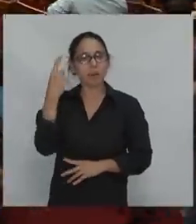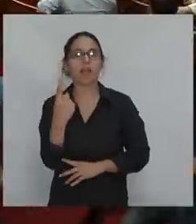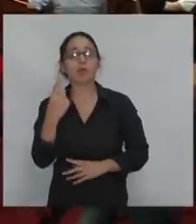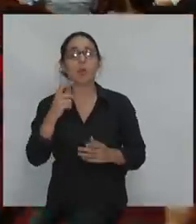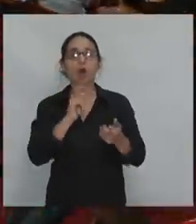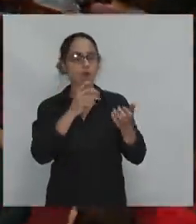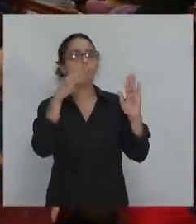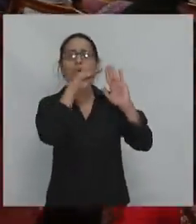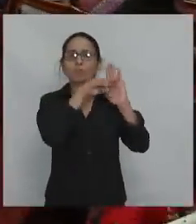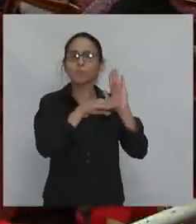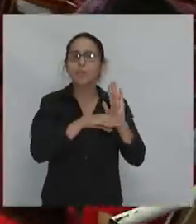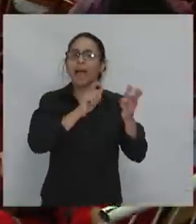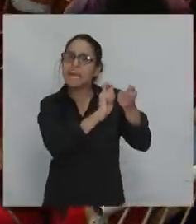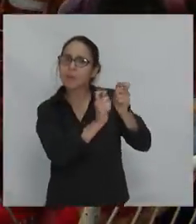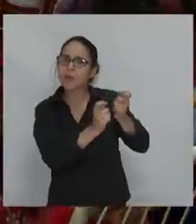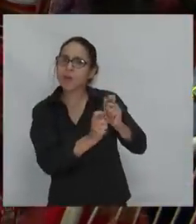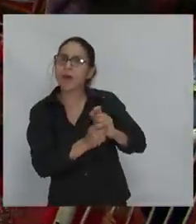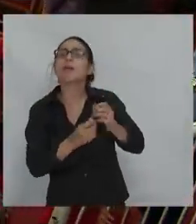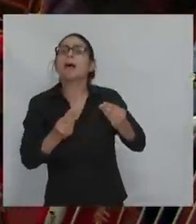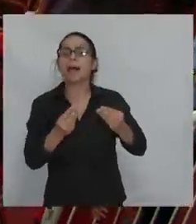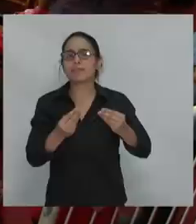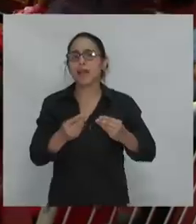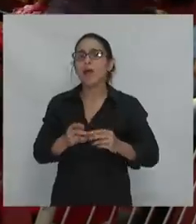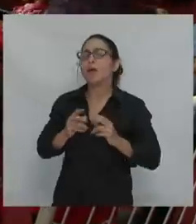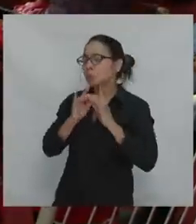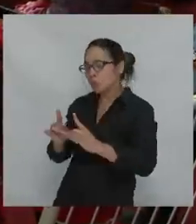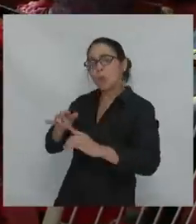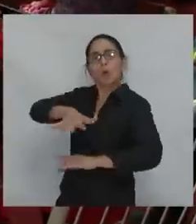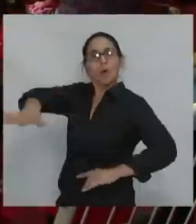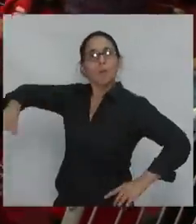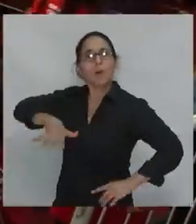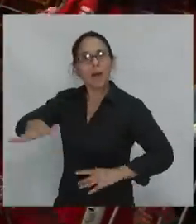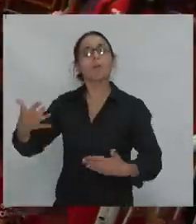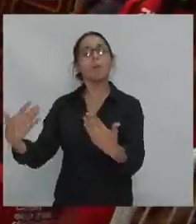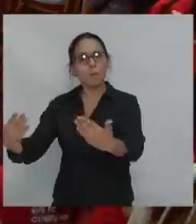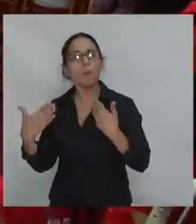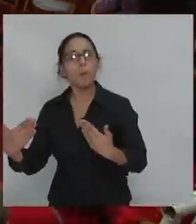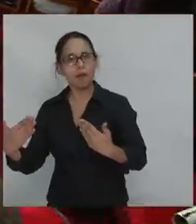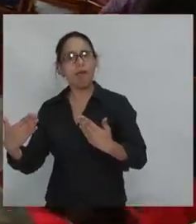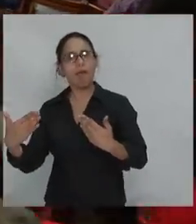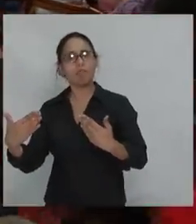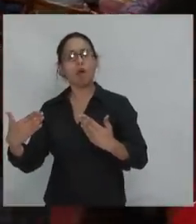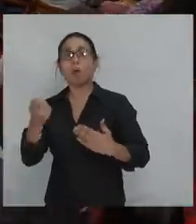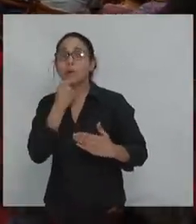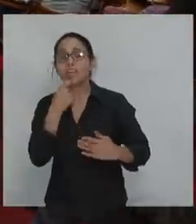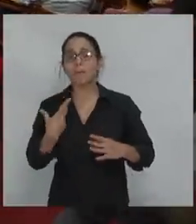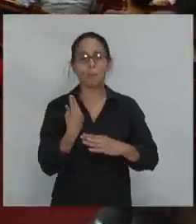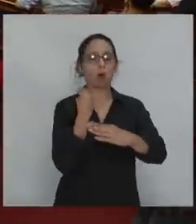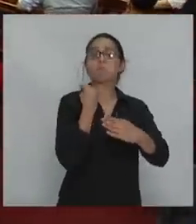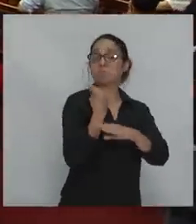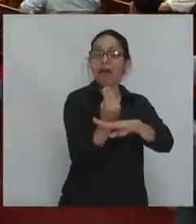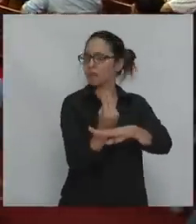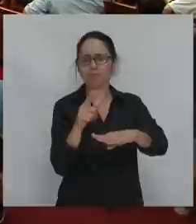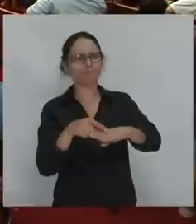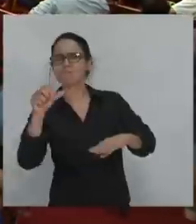mandatos. Es decir, que la base popular tenga la capacidad de quitar de su puesto a cualquier cargo.